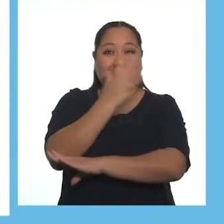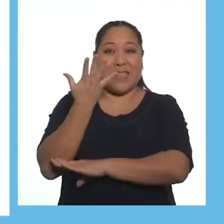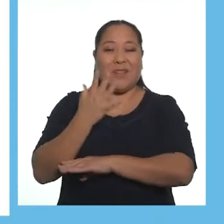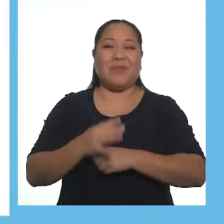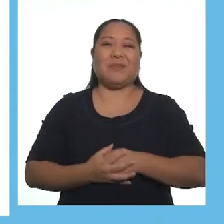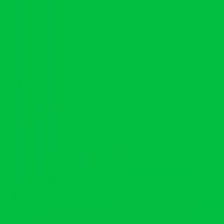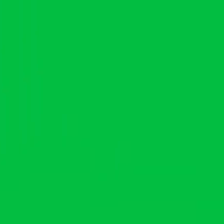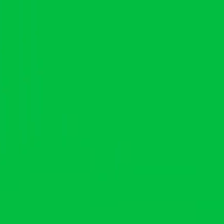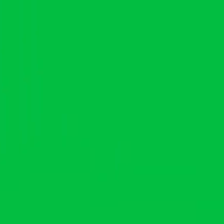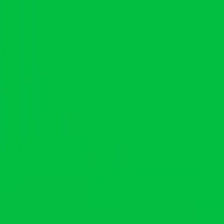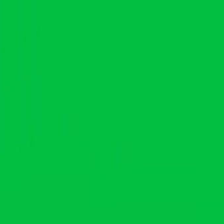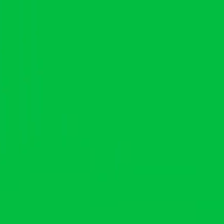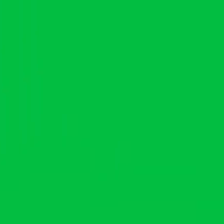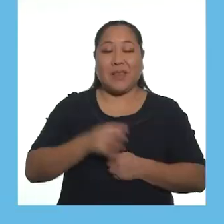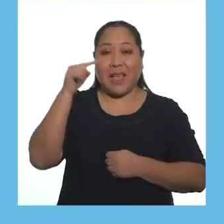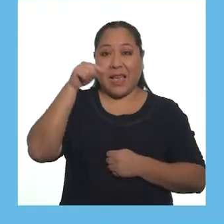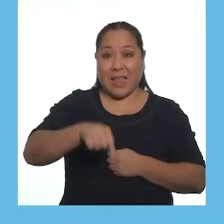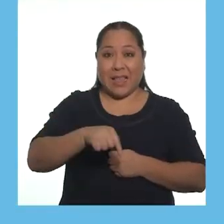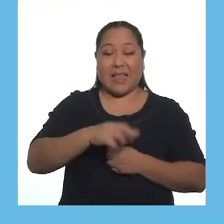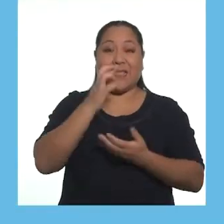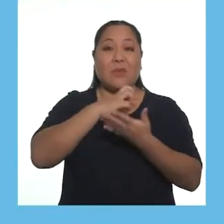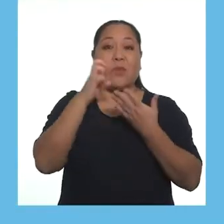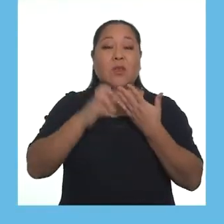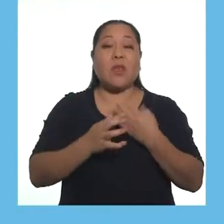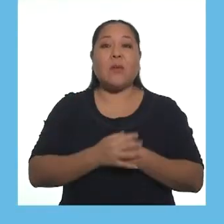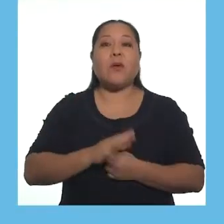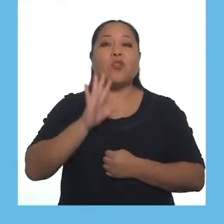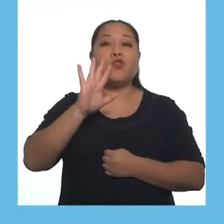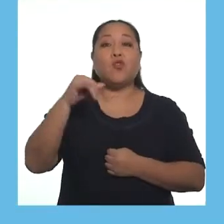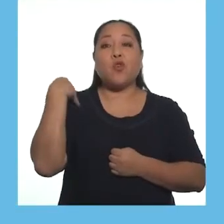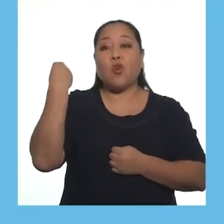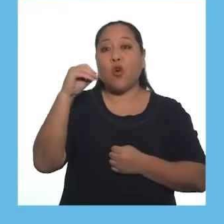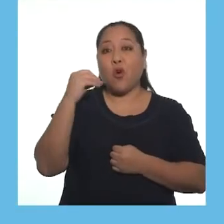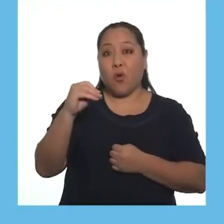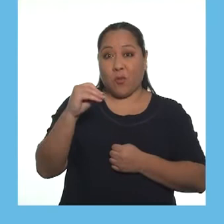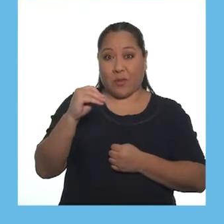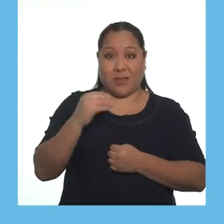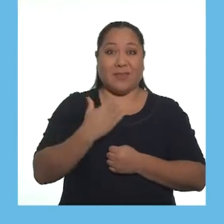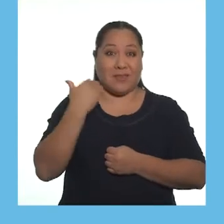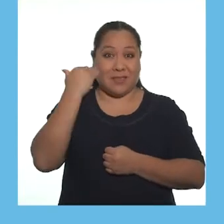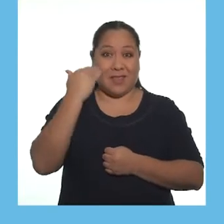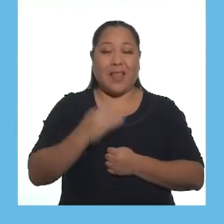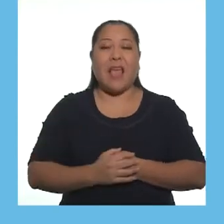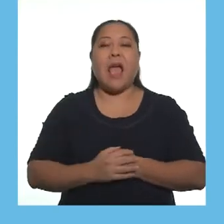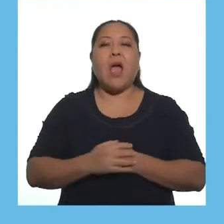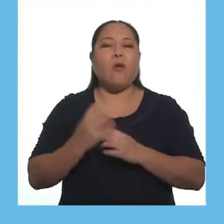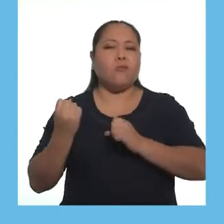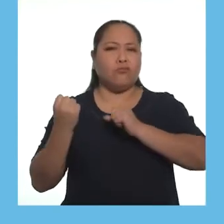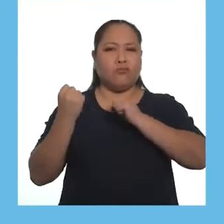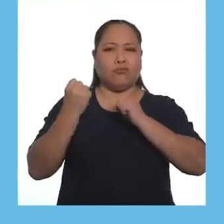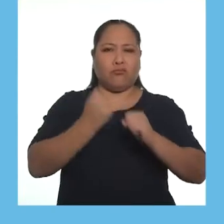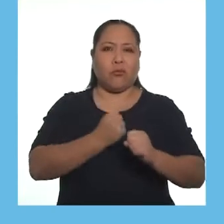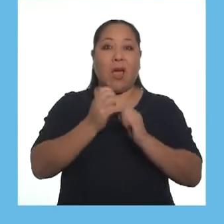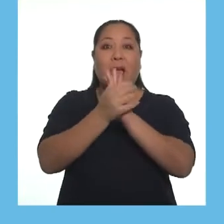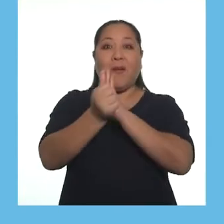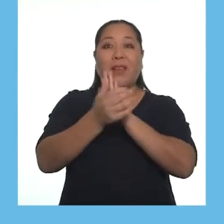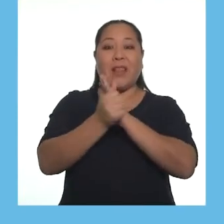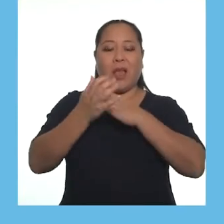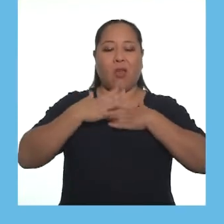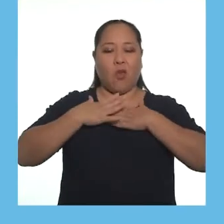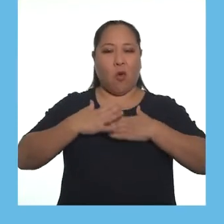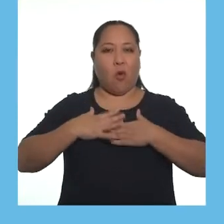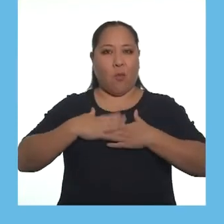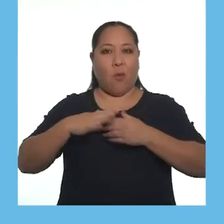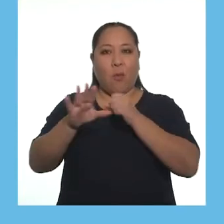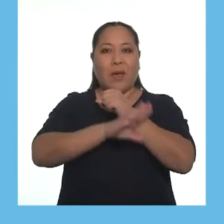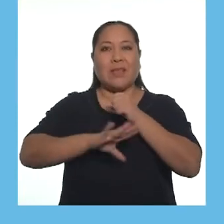de la selva! En esta actividad, su adolescente o joven afianzará sus habilidades